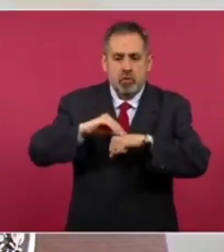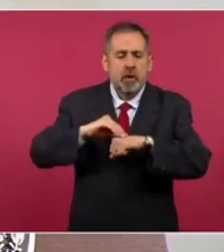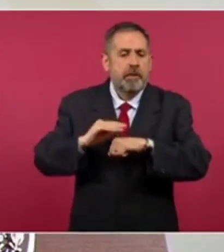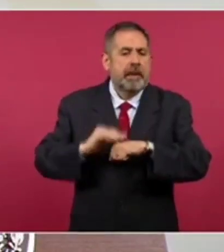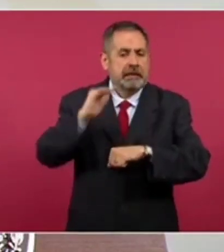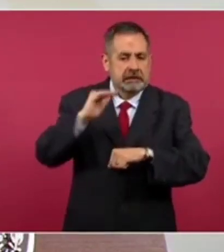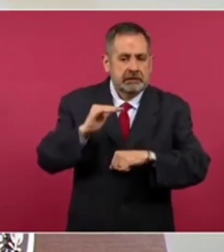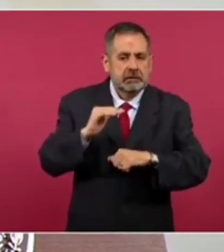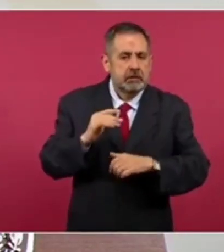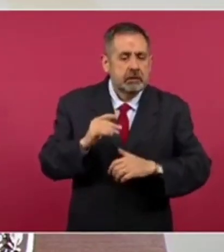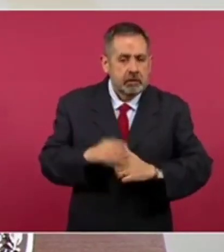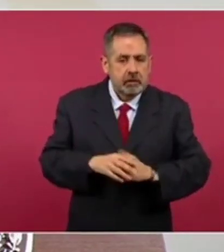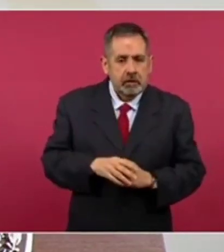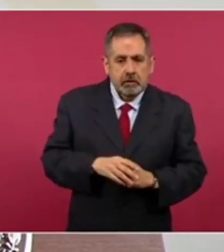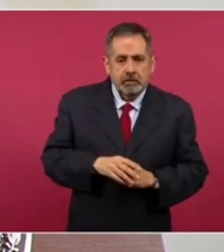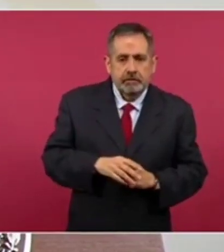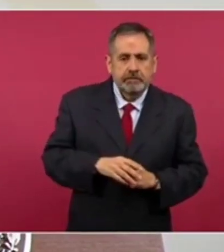mínimo.